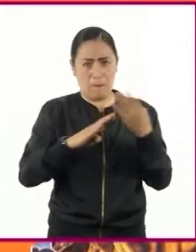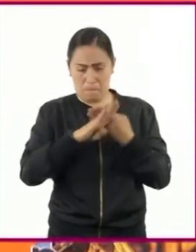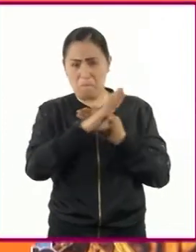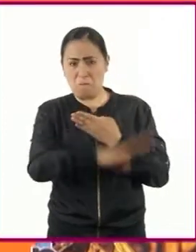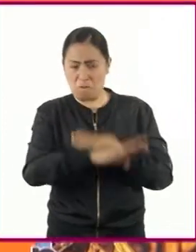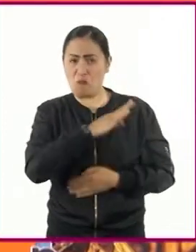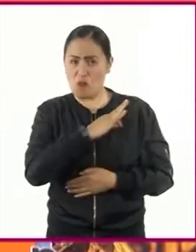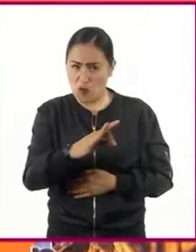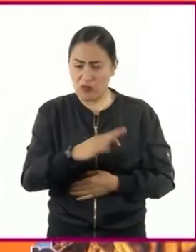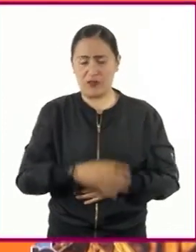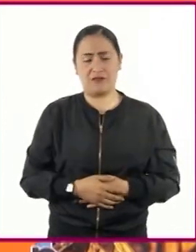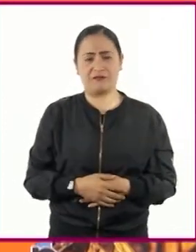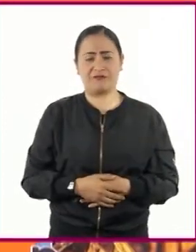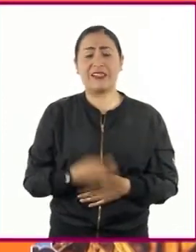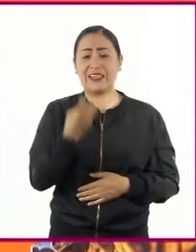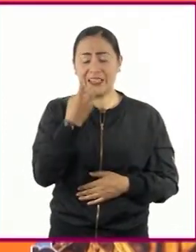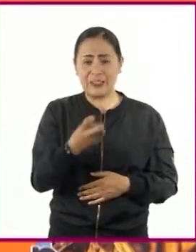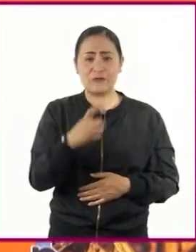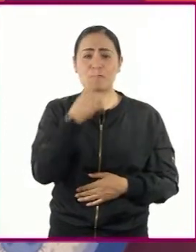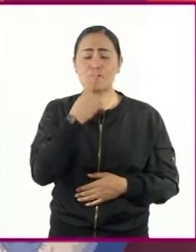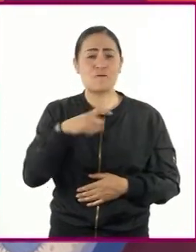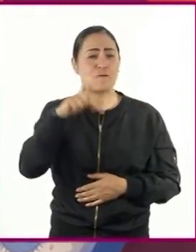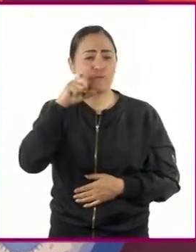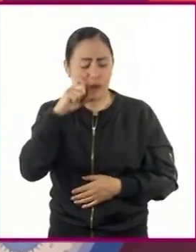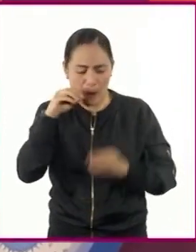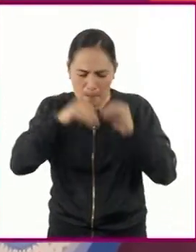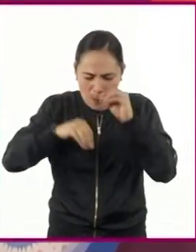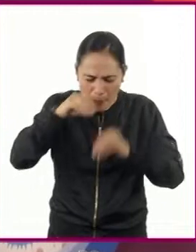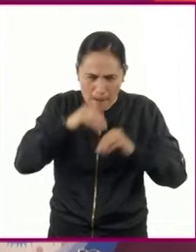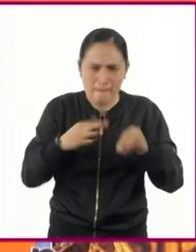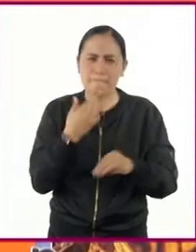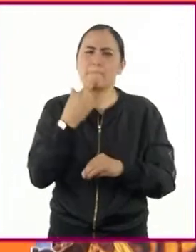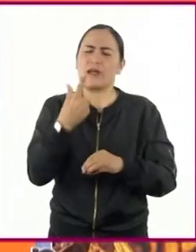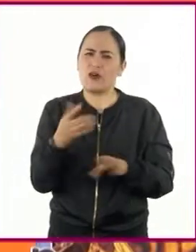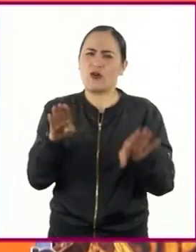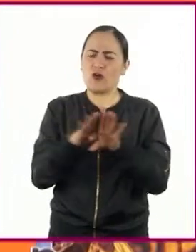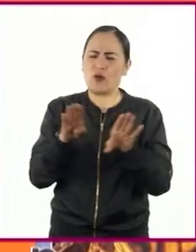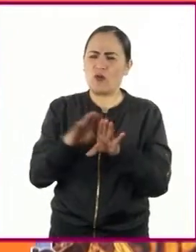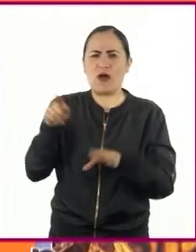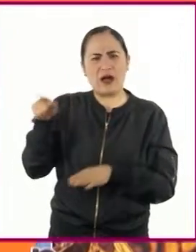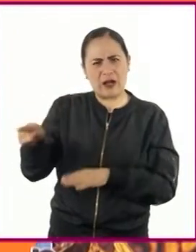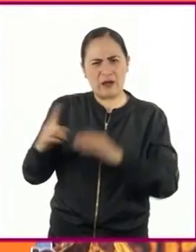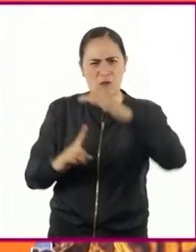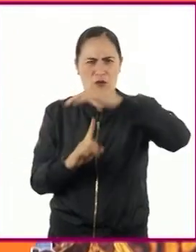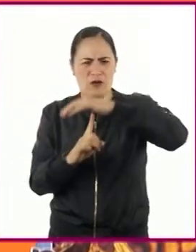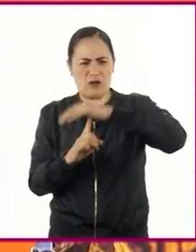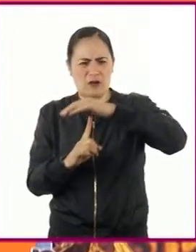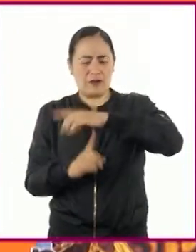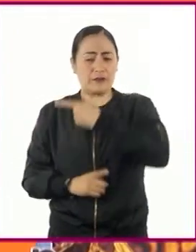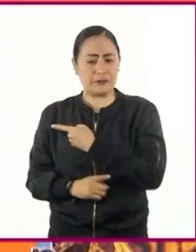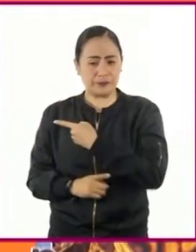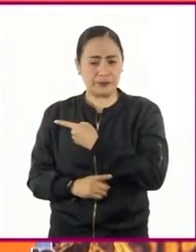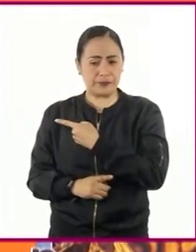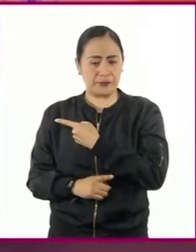mejoramiento en las características del jitomate se logró al transferir un gen del hongo llamado Y